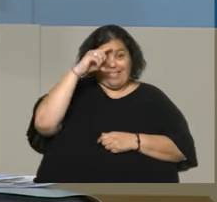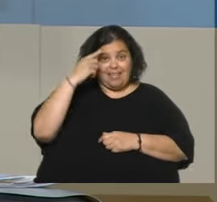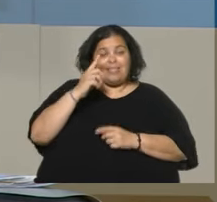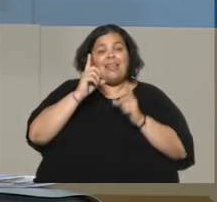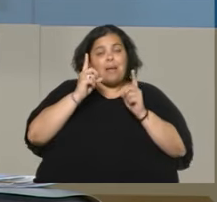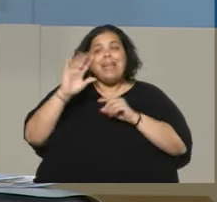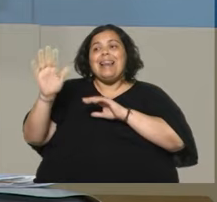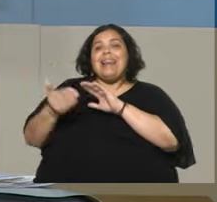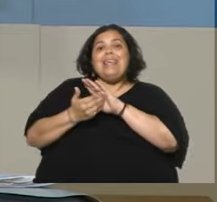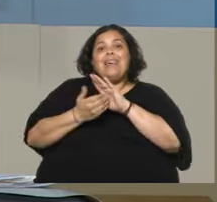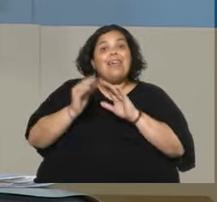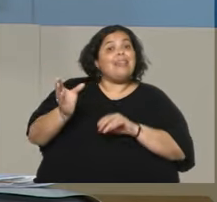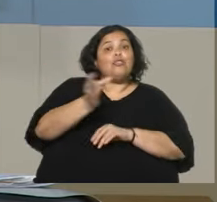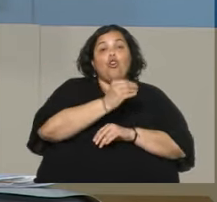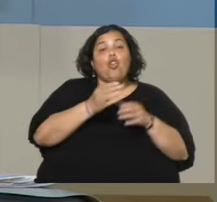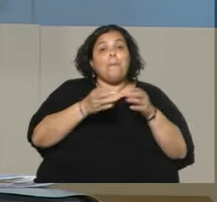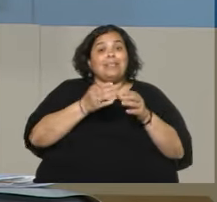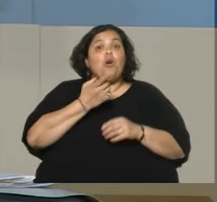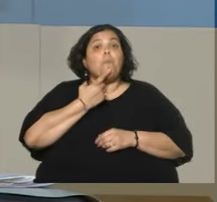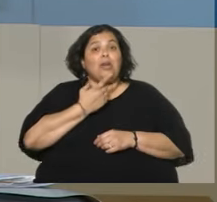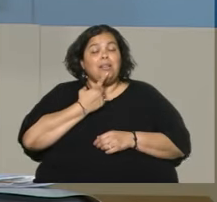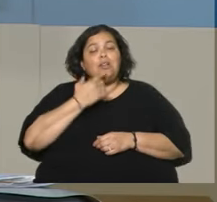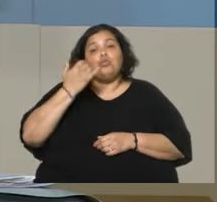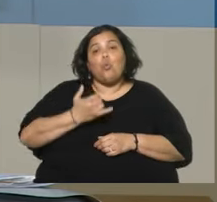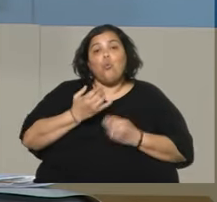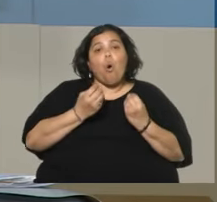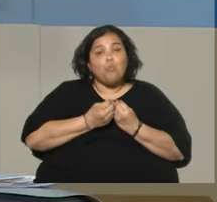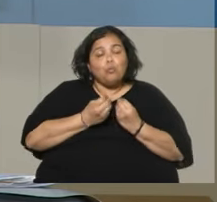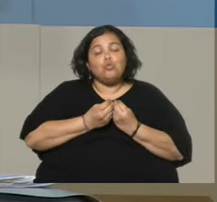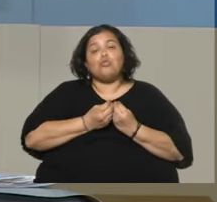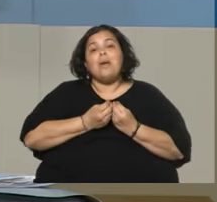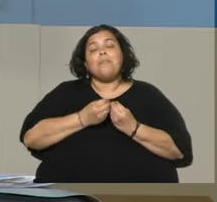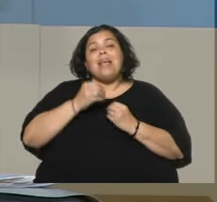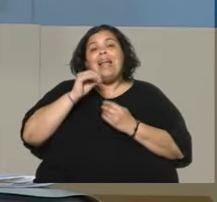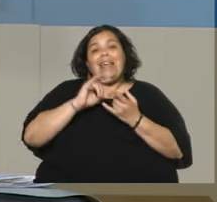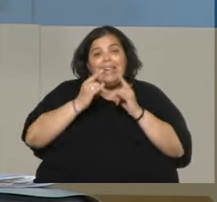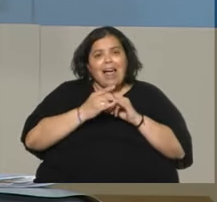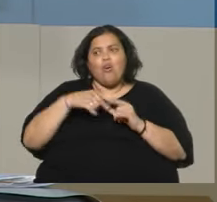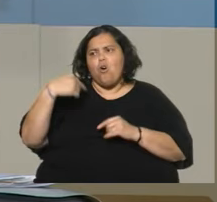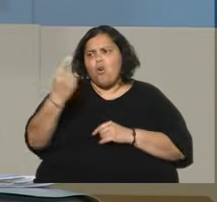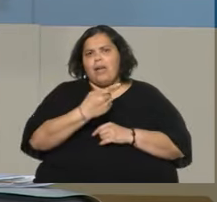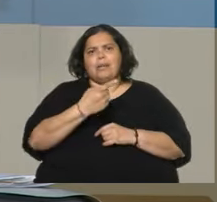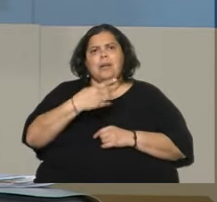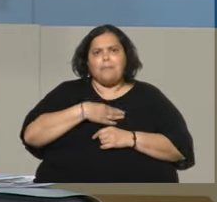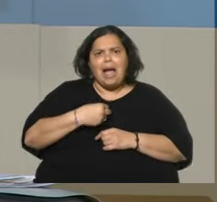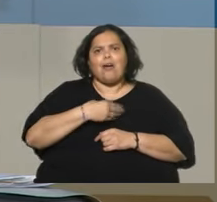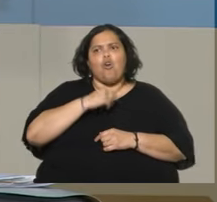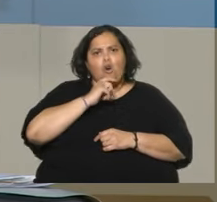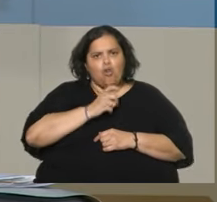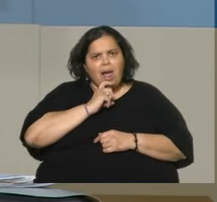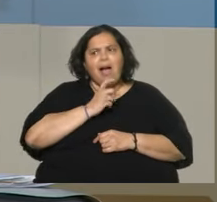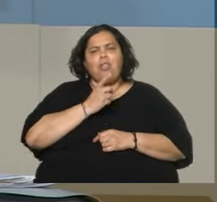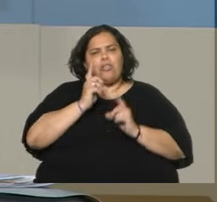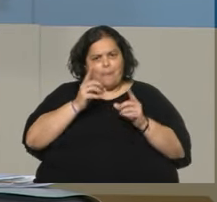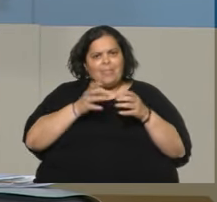los líderes de todos los partidos políticos, aquí hubo muchos legisladores del Partido Colorado, el Partido Nacional trabajando y tejiendo en esto, de